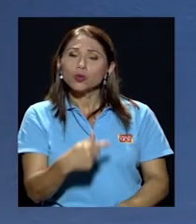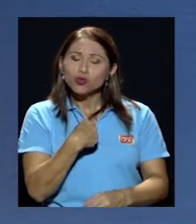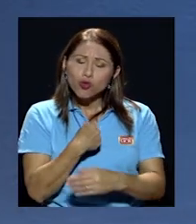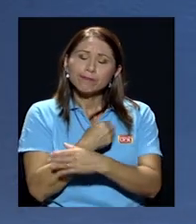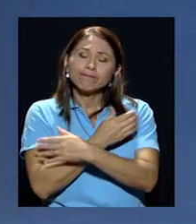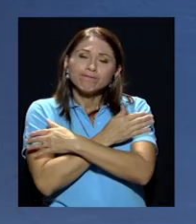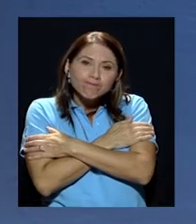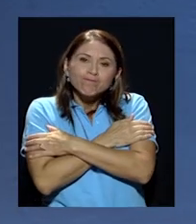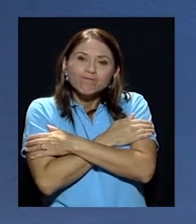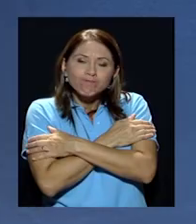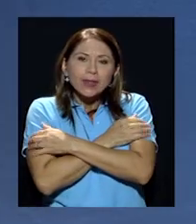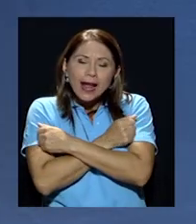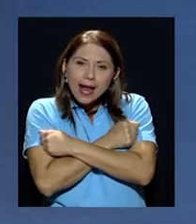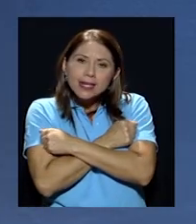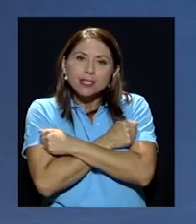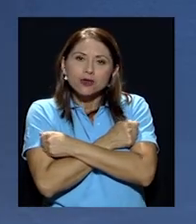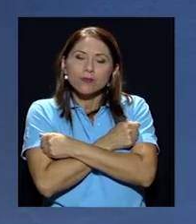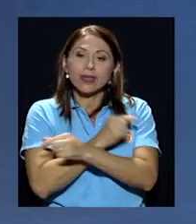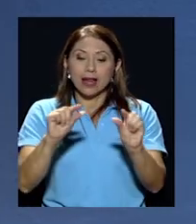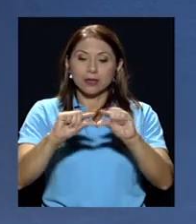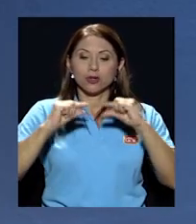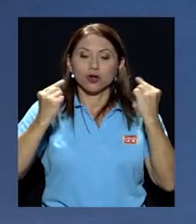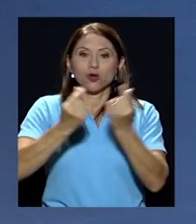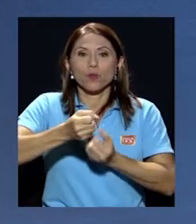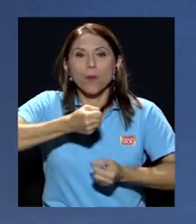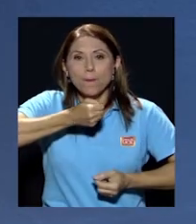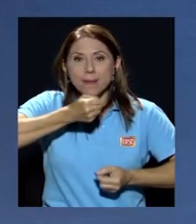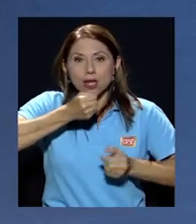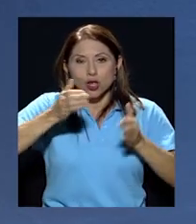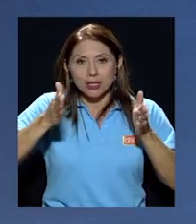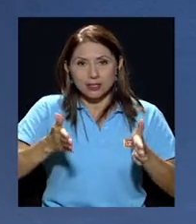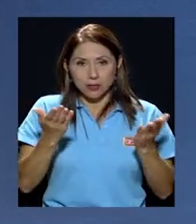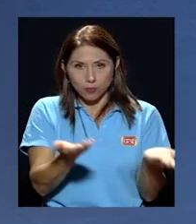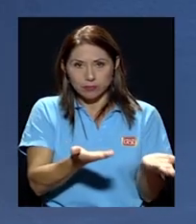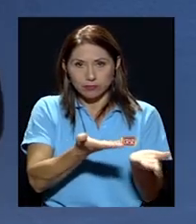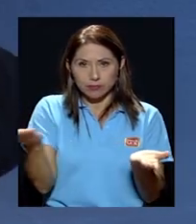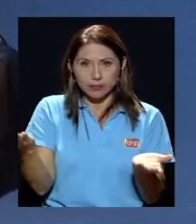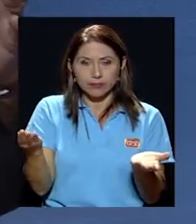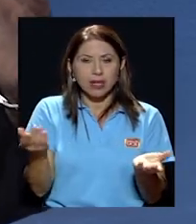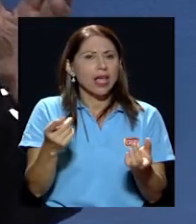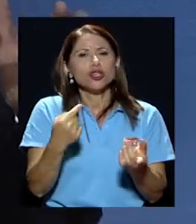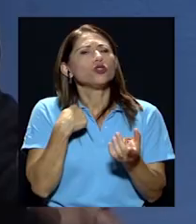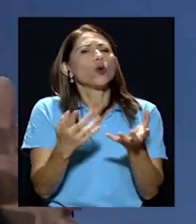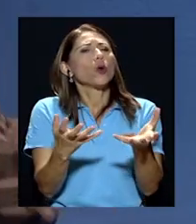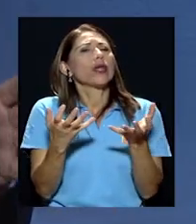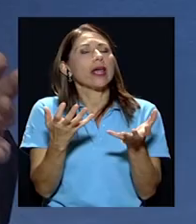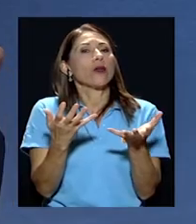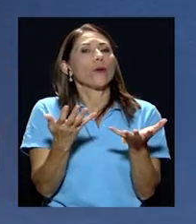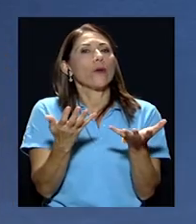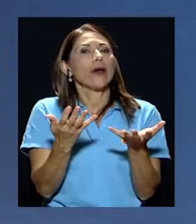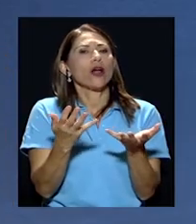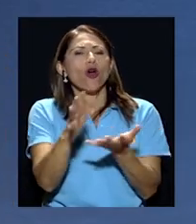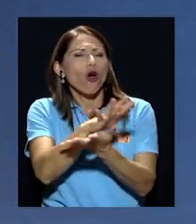y cariño al gremio periodístico de los periodistas entonces yo no quiero confundir a ese